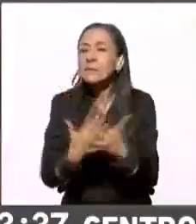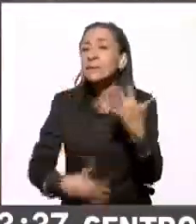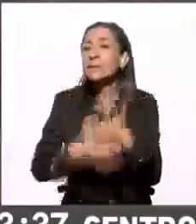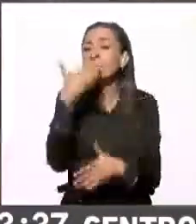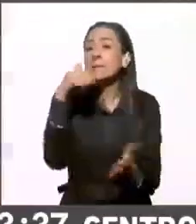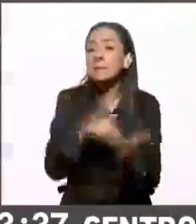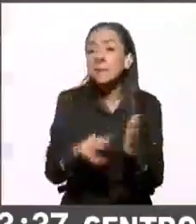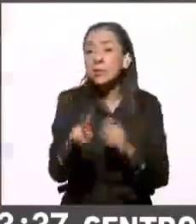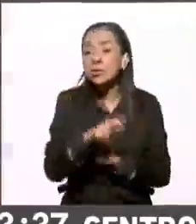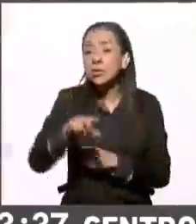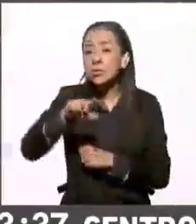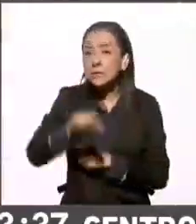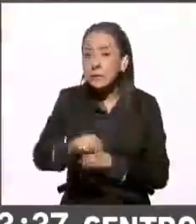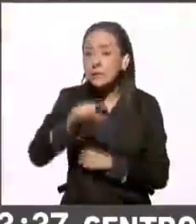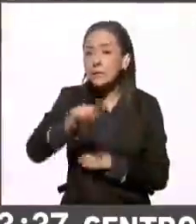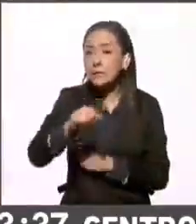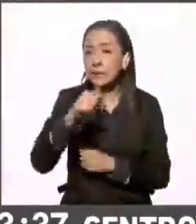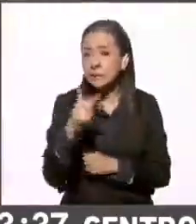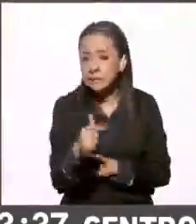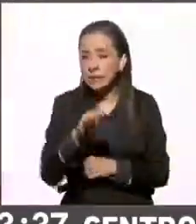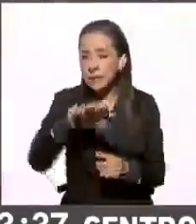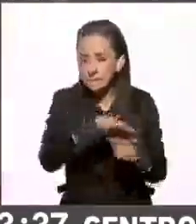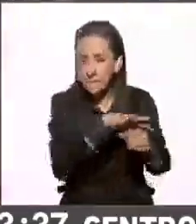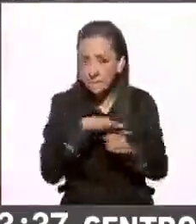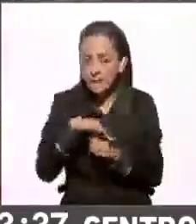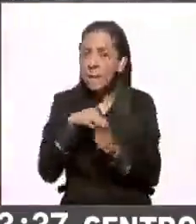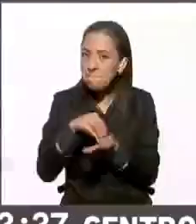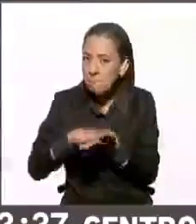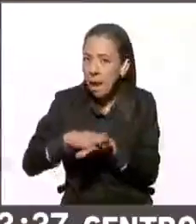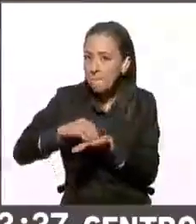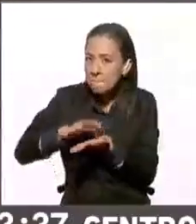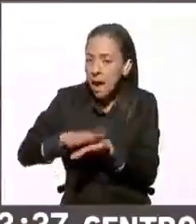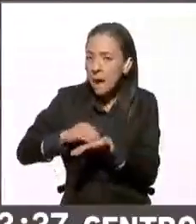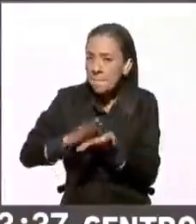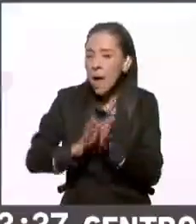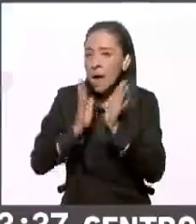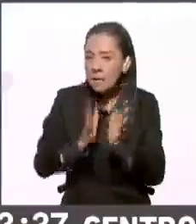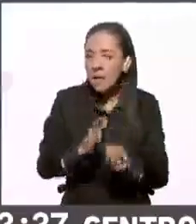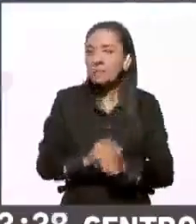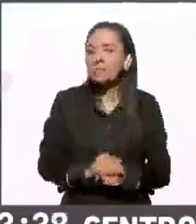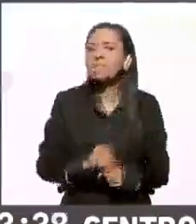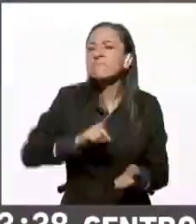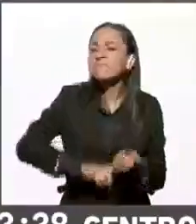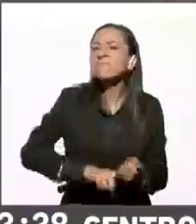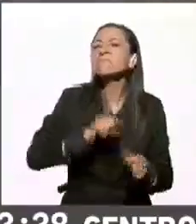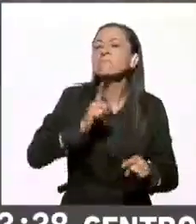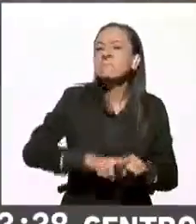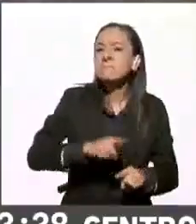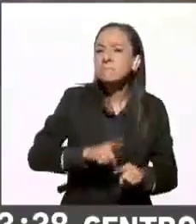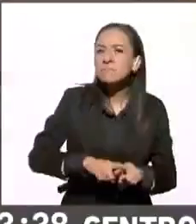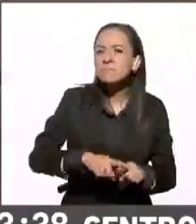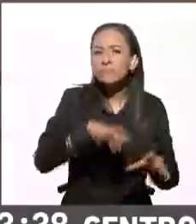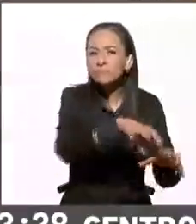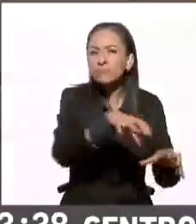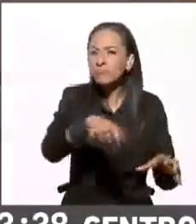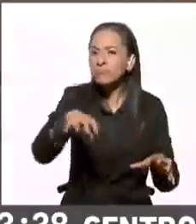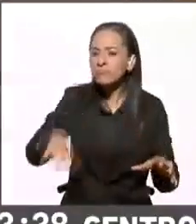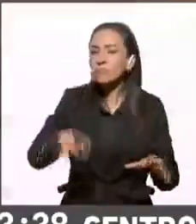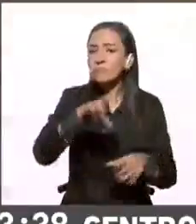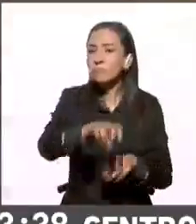.277 votos registrados, de los cuales corresponde el 35